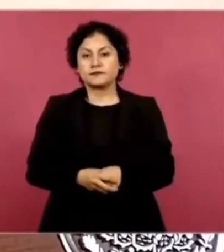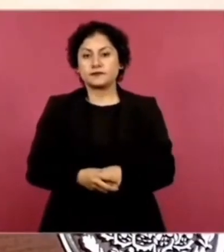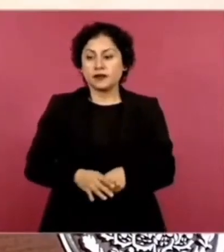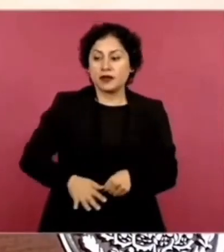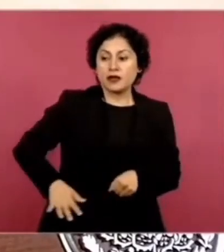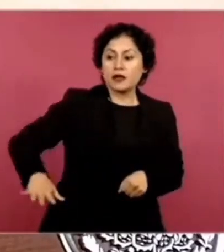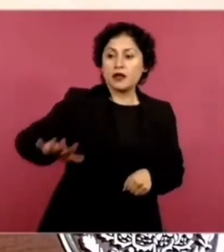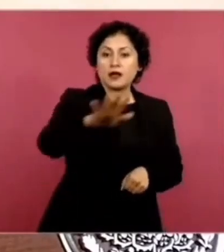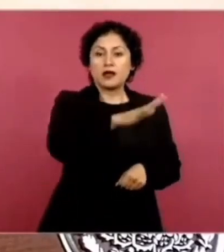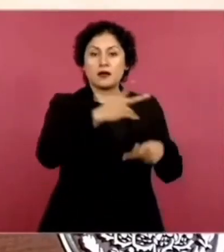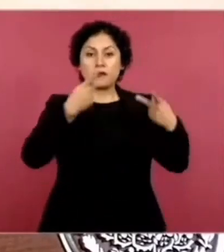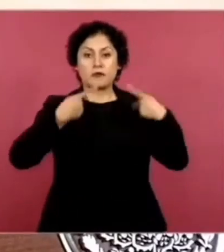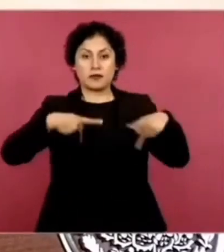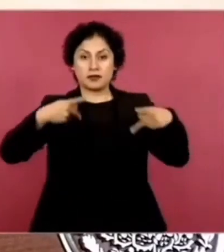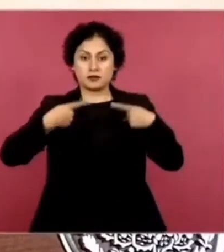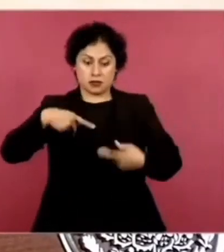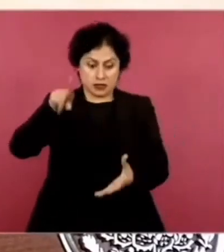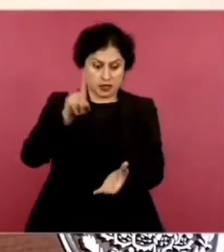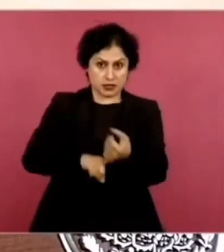una vez, dos veces.